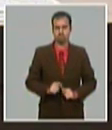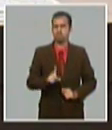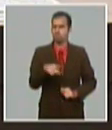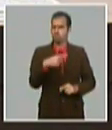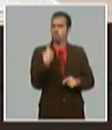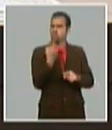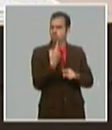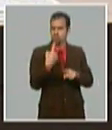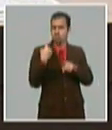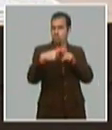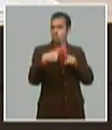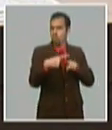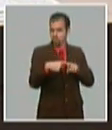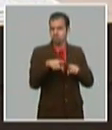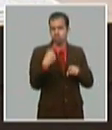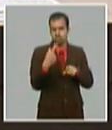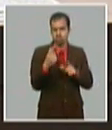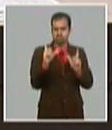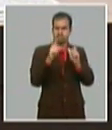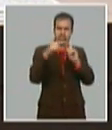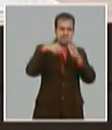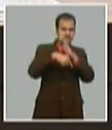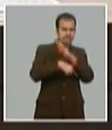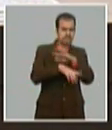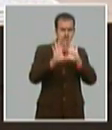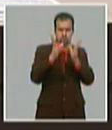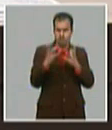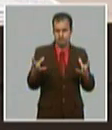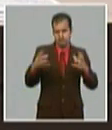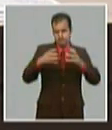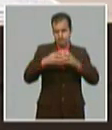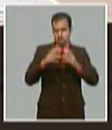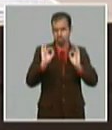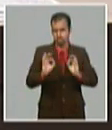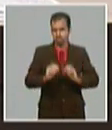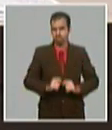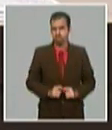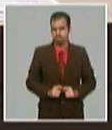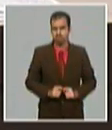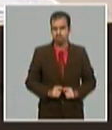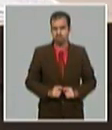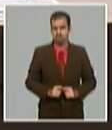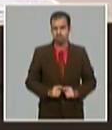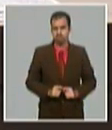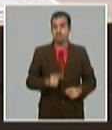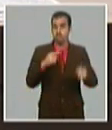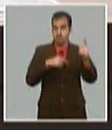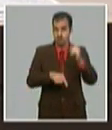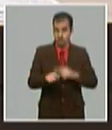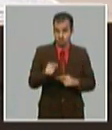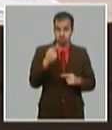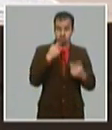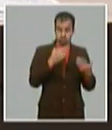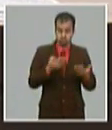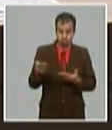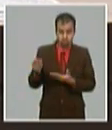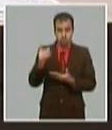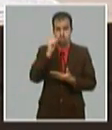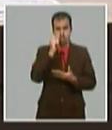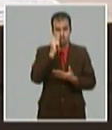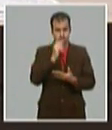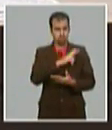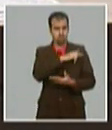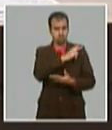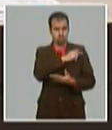atendiendo a la interrelación que tienen entre sí. Primeramente le cedo la palabra al diputado